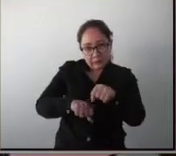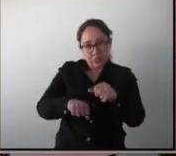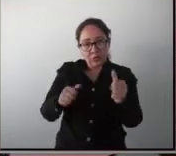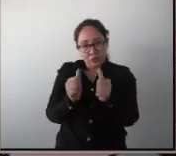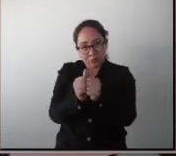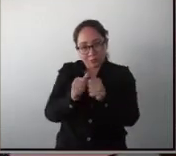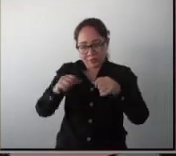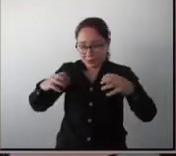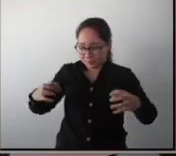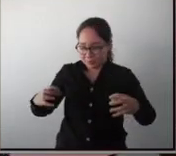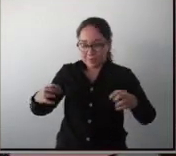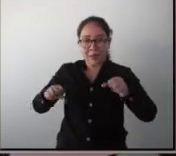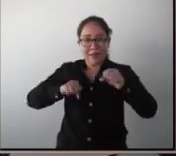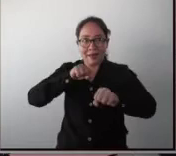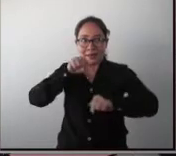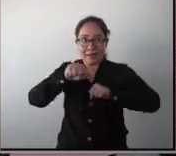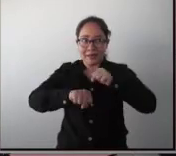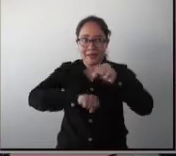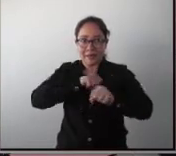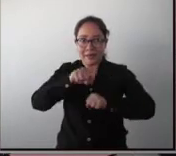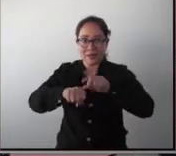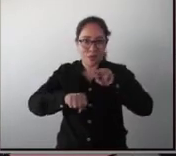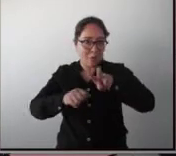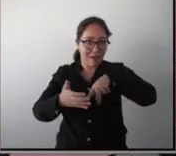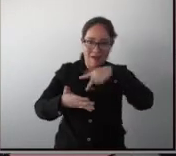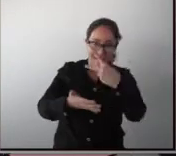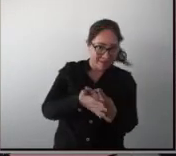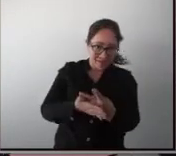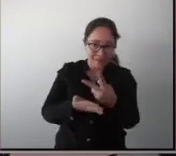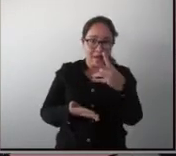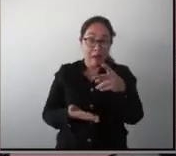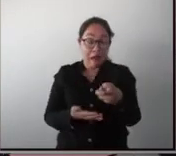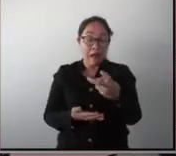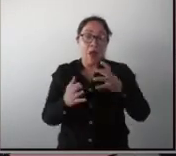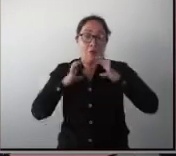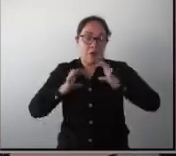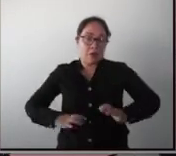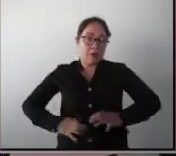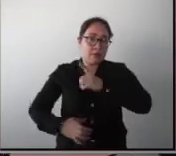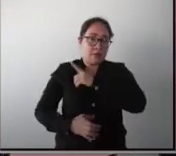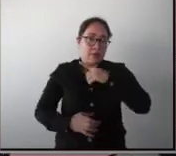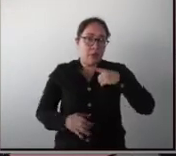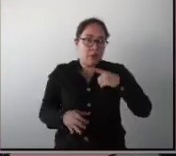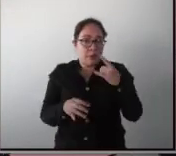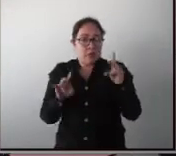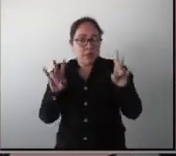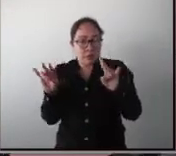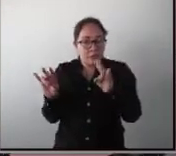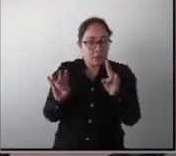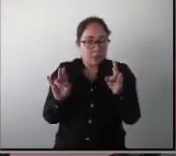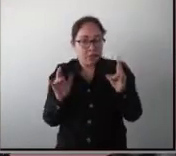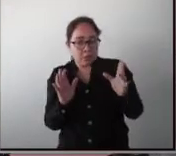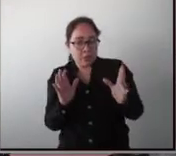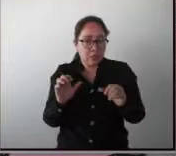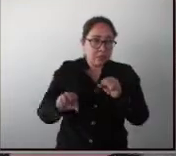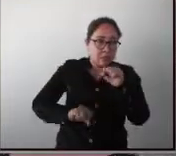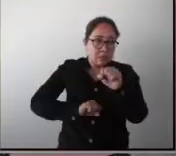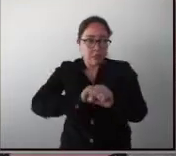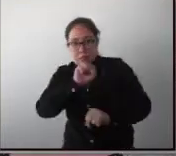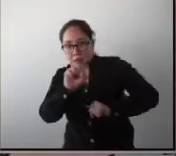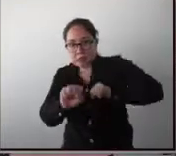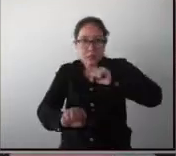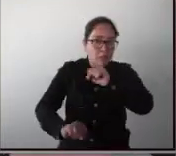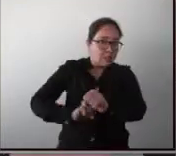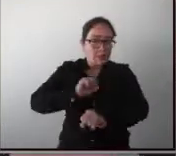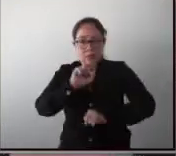¿Por qué? Porque nuestro cuerpo tiene que aprender a mantener el equilibrio en un dispositivo